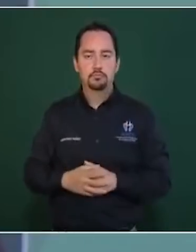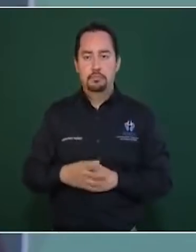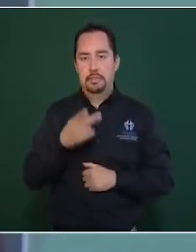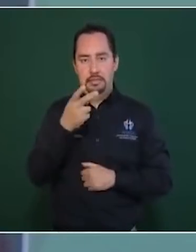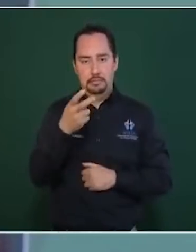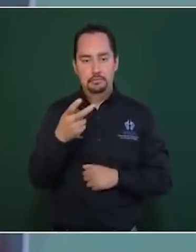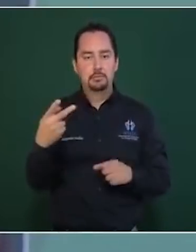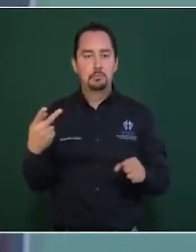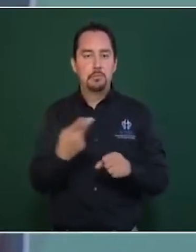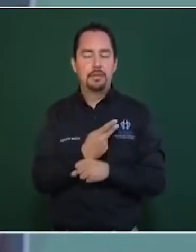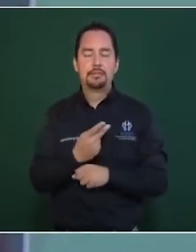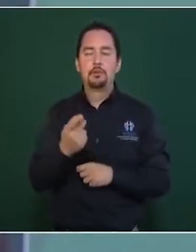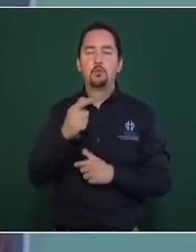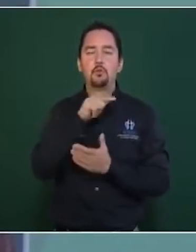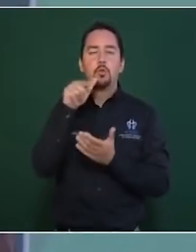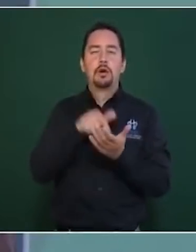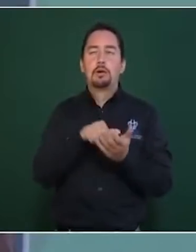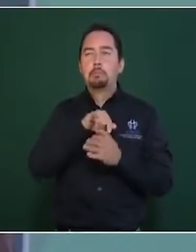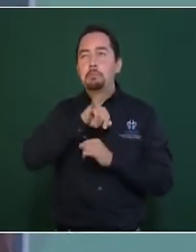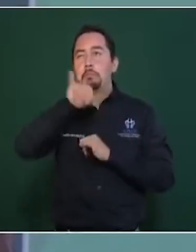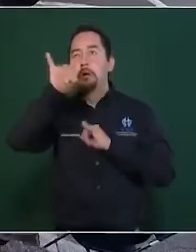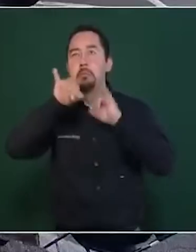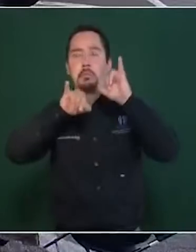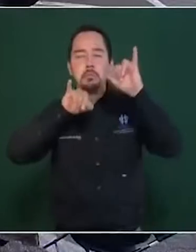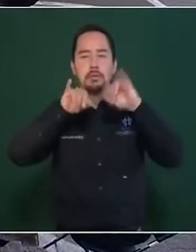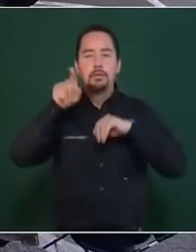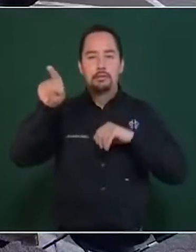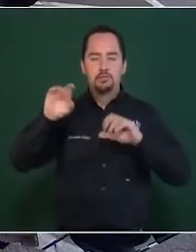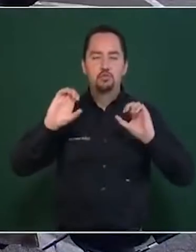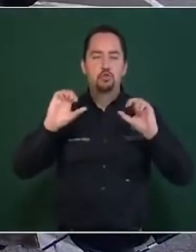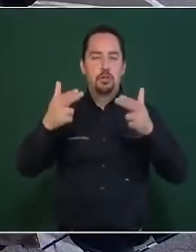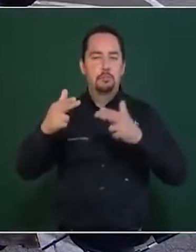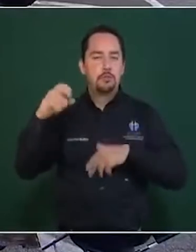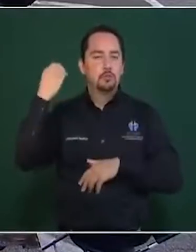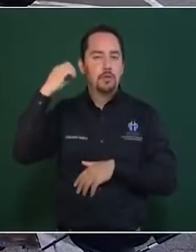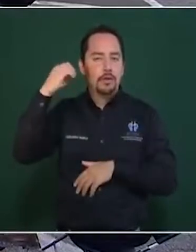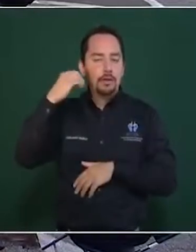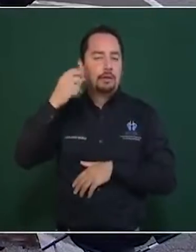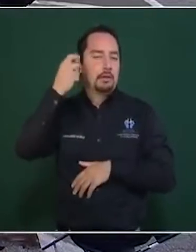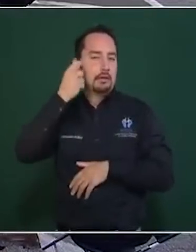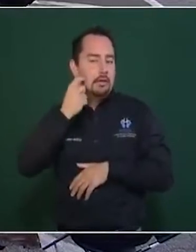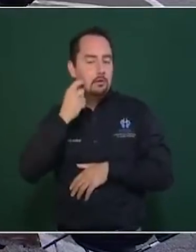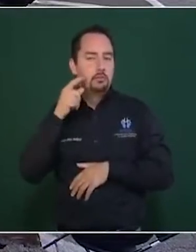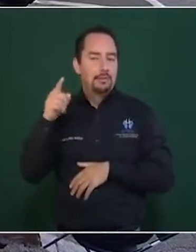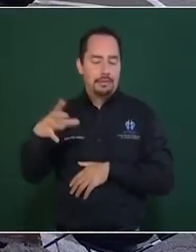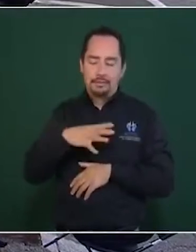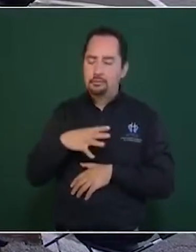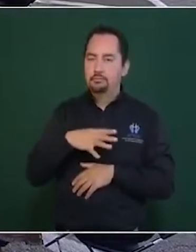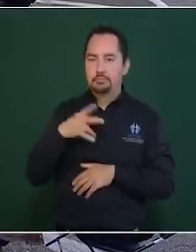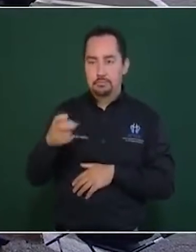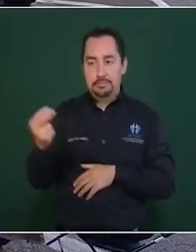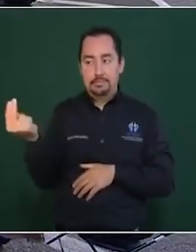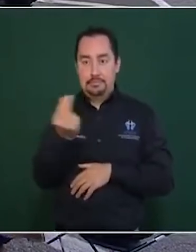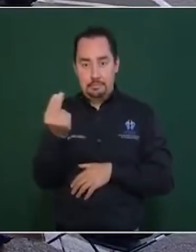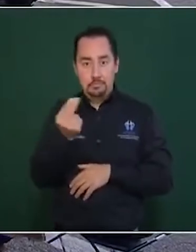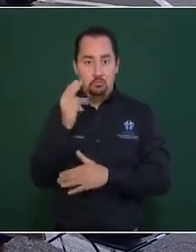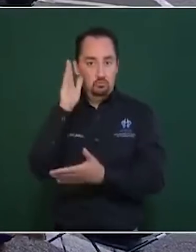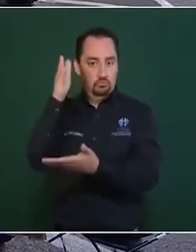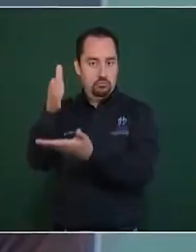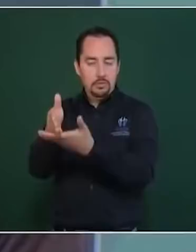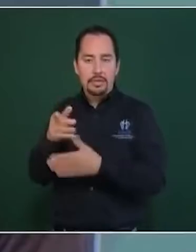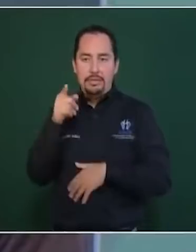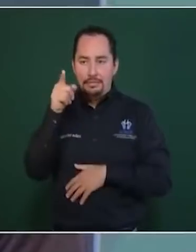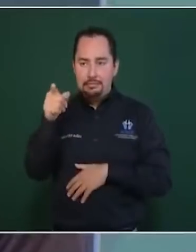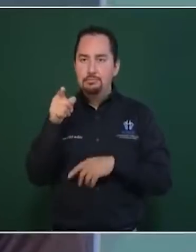en los lugares más apartados, en Chiapas, en Oaxaca, en Guerrero. Entonces, tenemos que llegar allá y